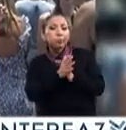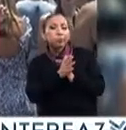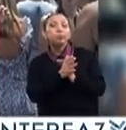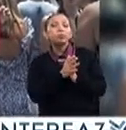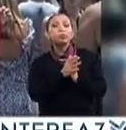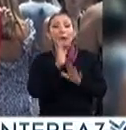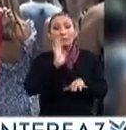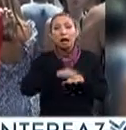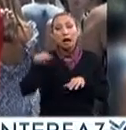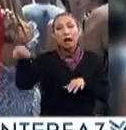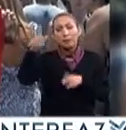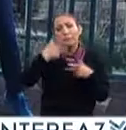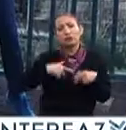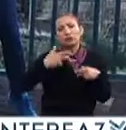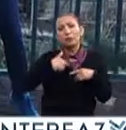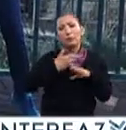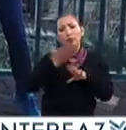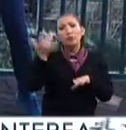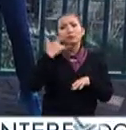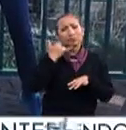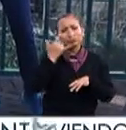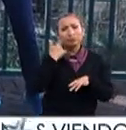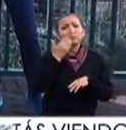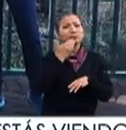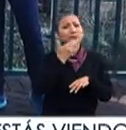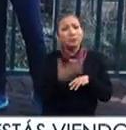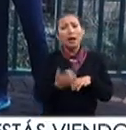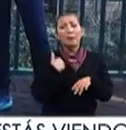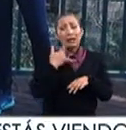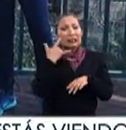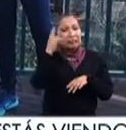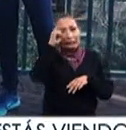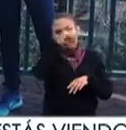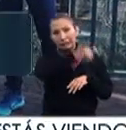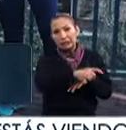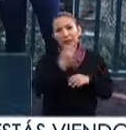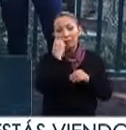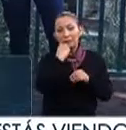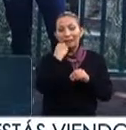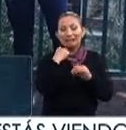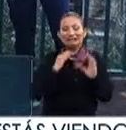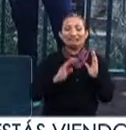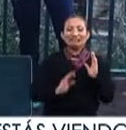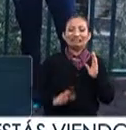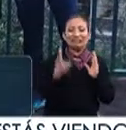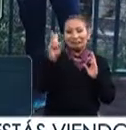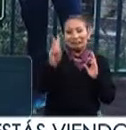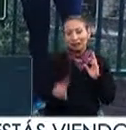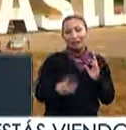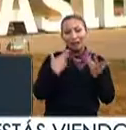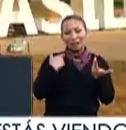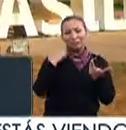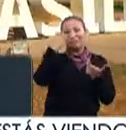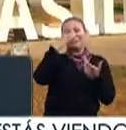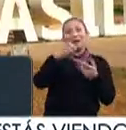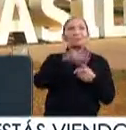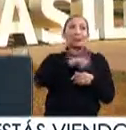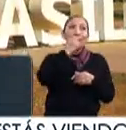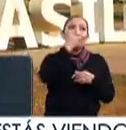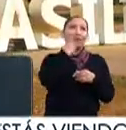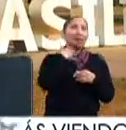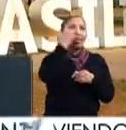principalmente la gente es muy agradable, a mí me costó mucho trabajo lo de la comida, en realidad sí extrañé nuestra comida.